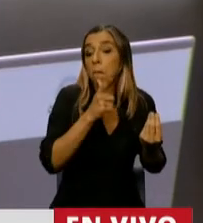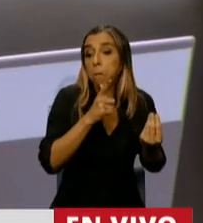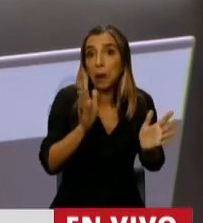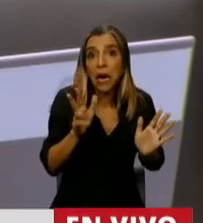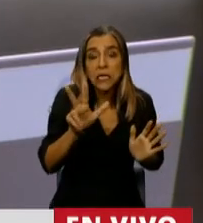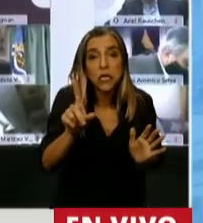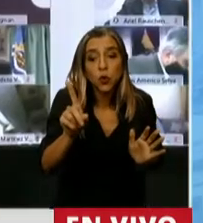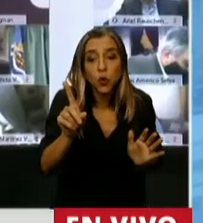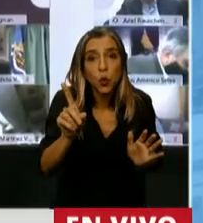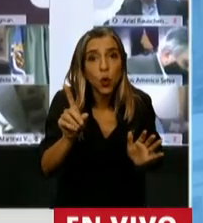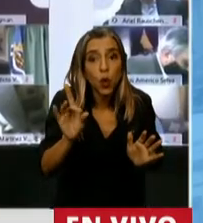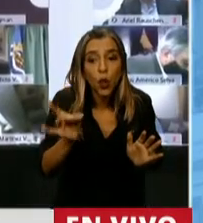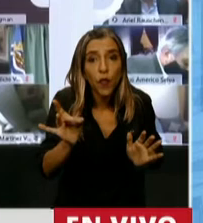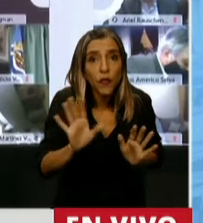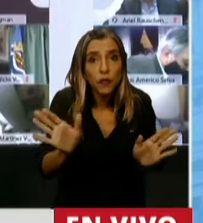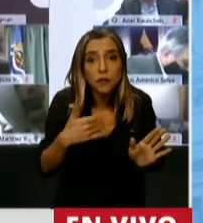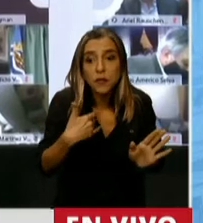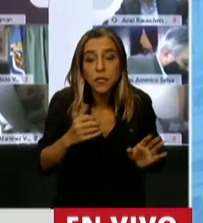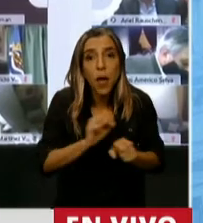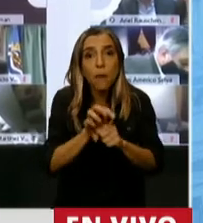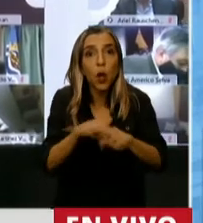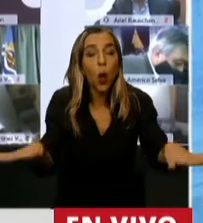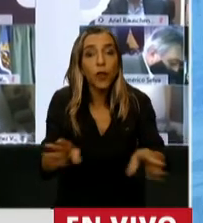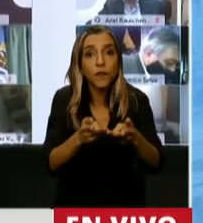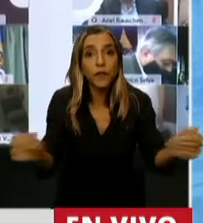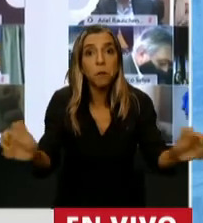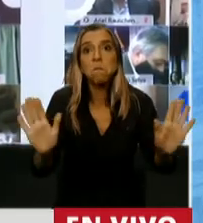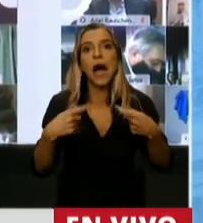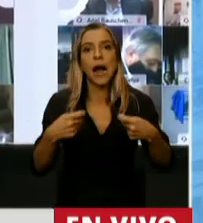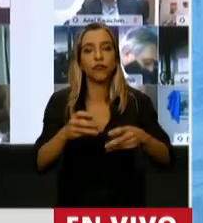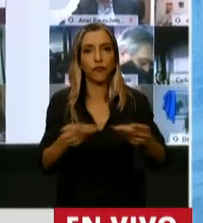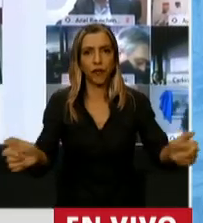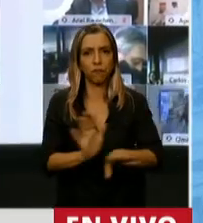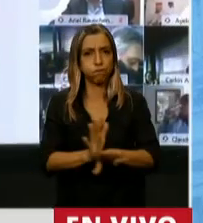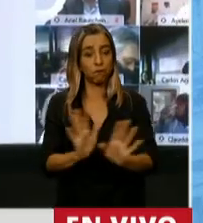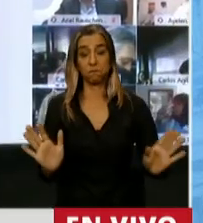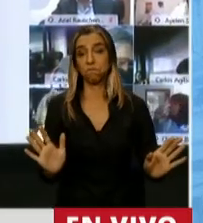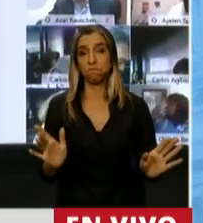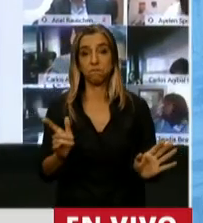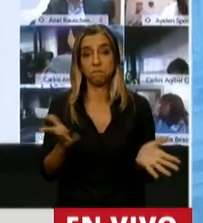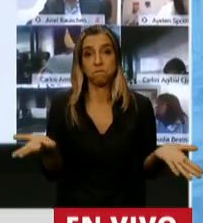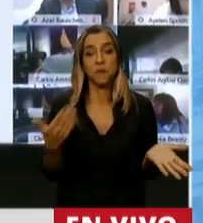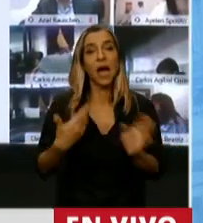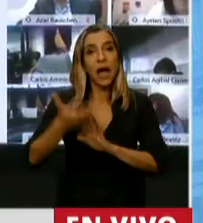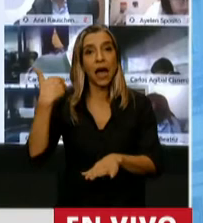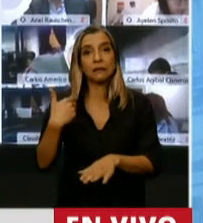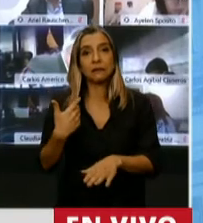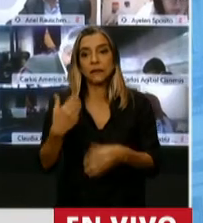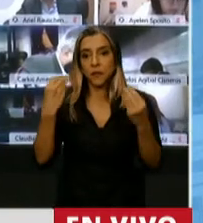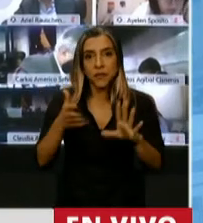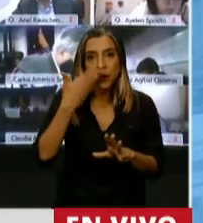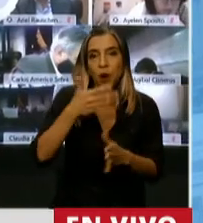y ya no hay esquemas de protección y gasto vinculado al COVID. Este gobierno pasó de hablar del ingreso básico universal